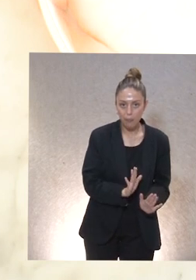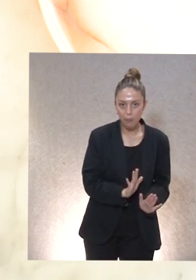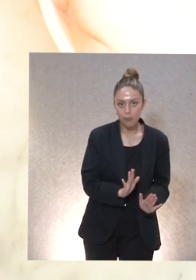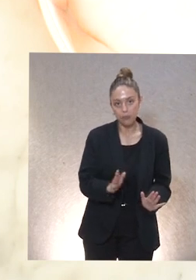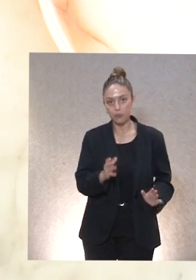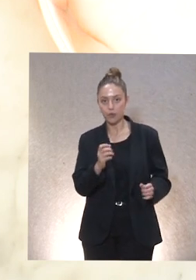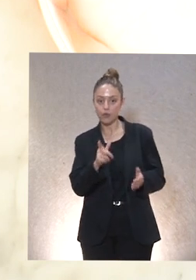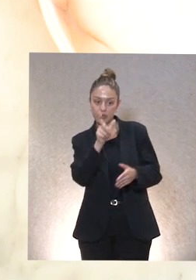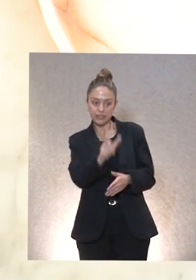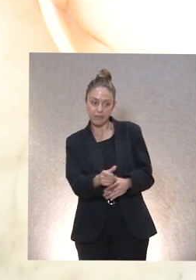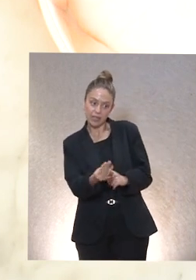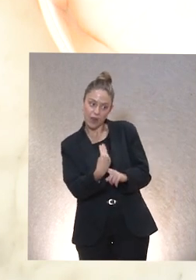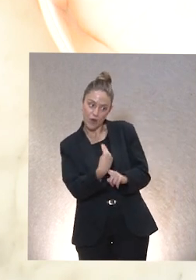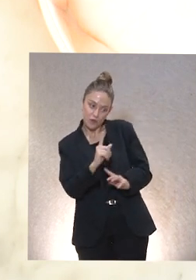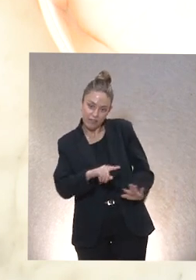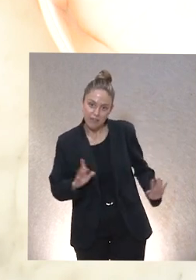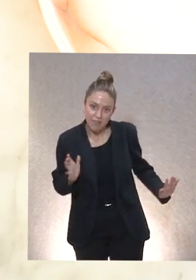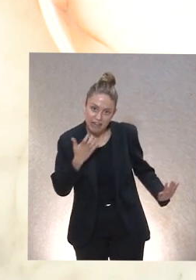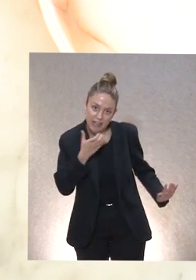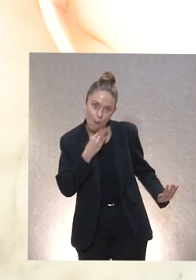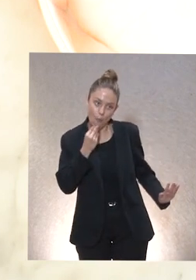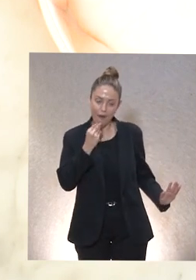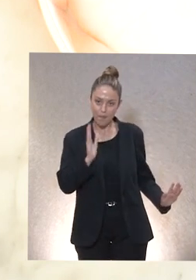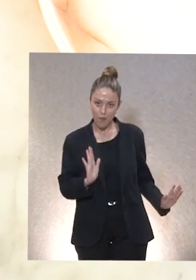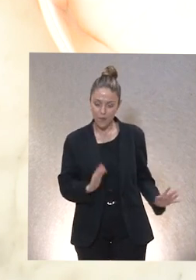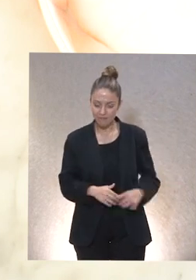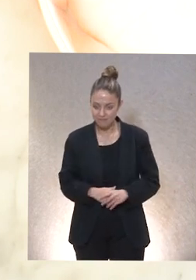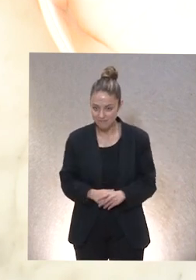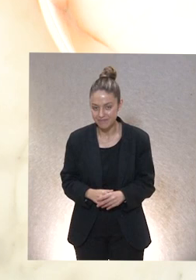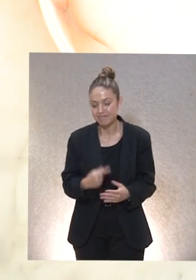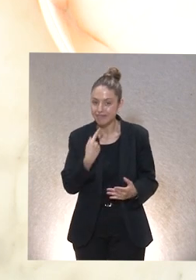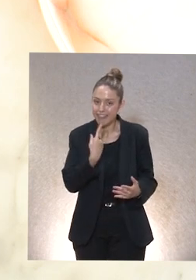está bien pues que nos cuide también eso hay que decirlo